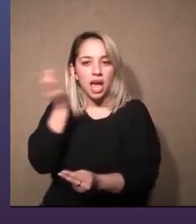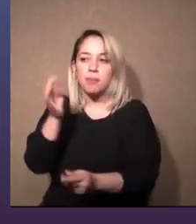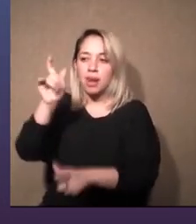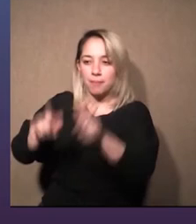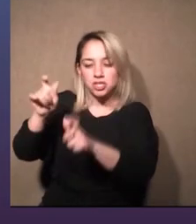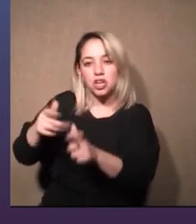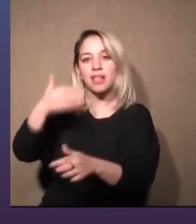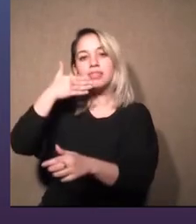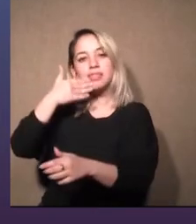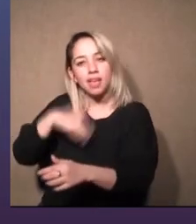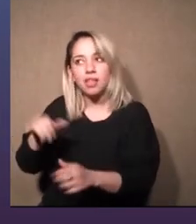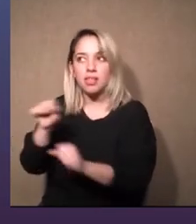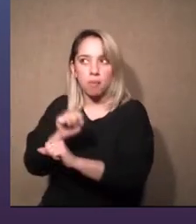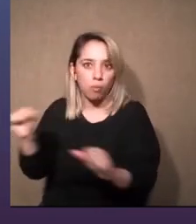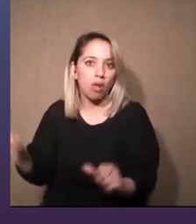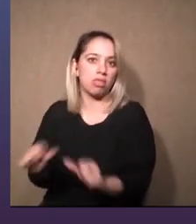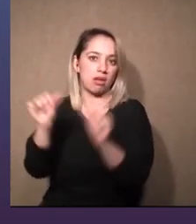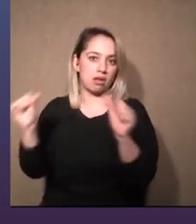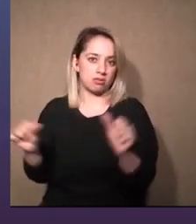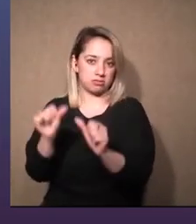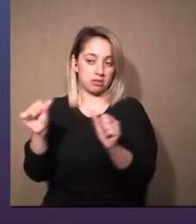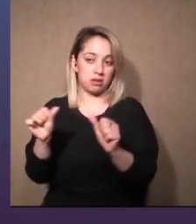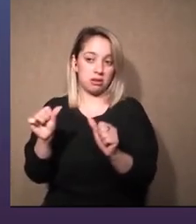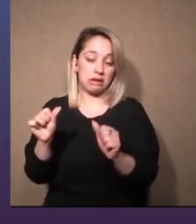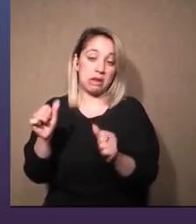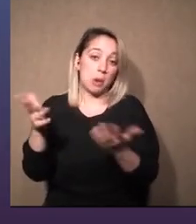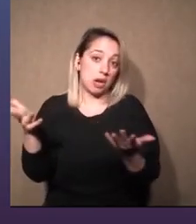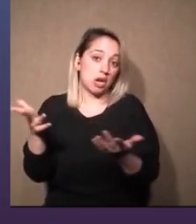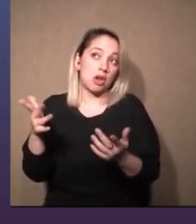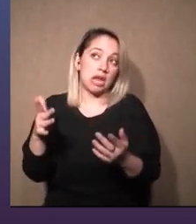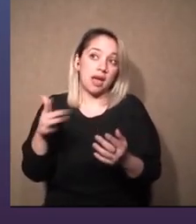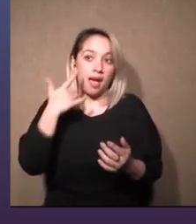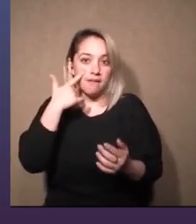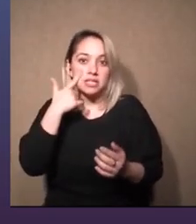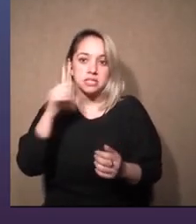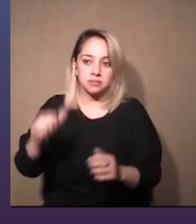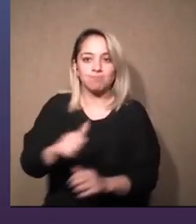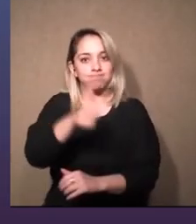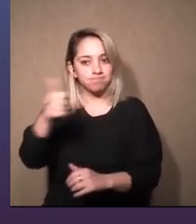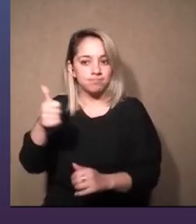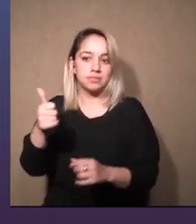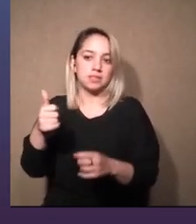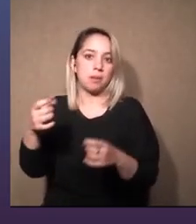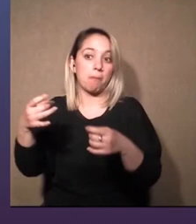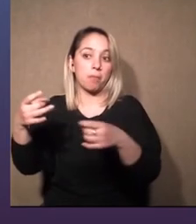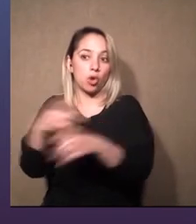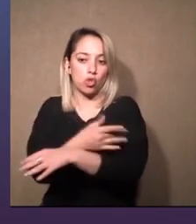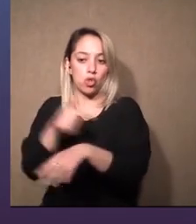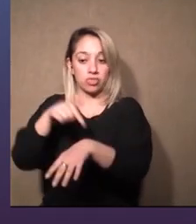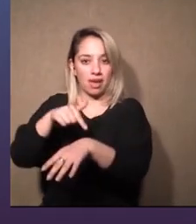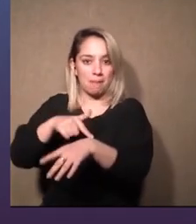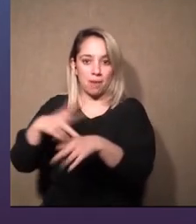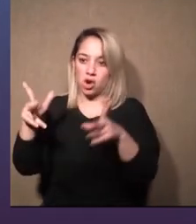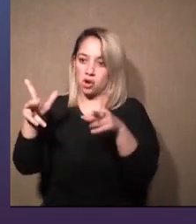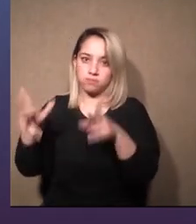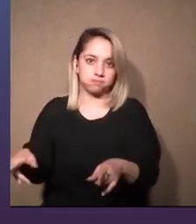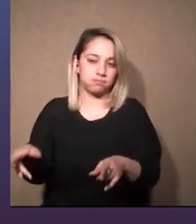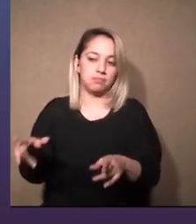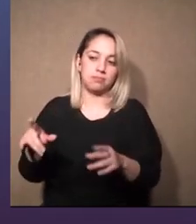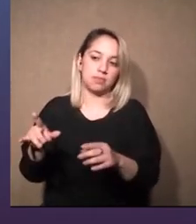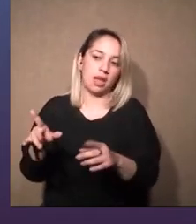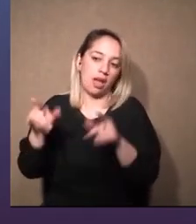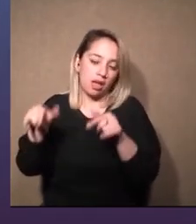que se puedan realizar y tratar de que se concreten en el tiempo que tenemos para realizarlo